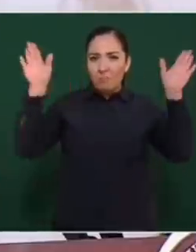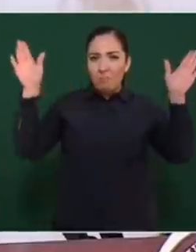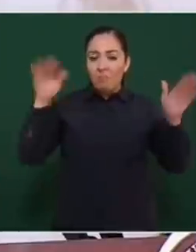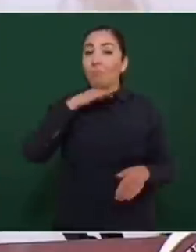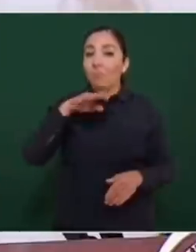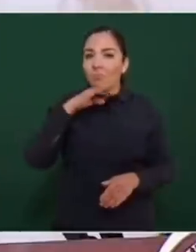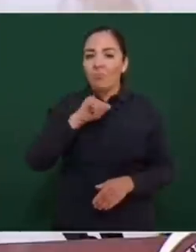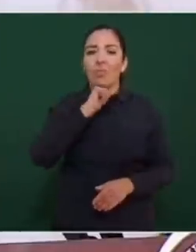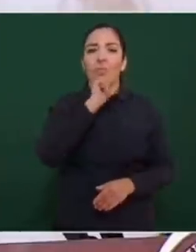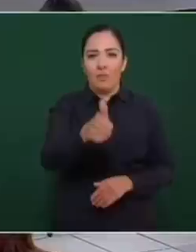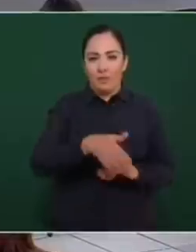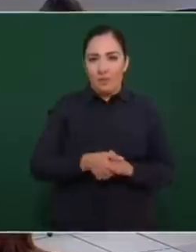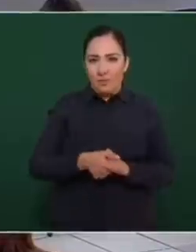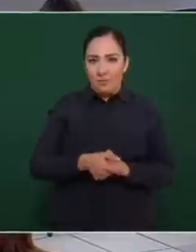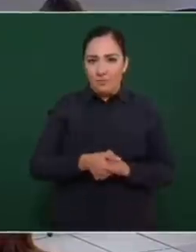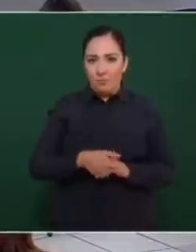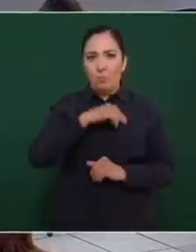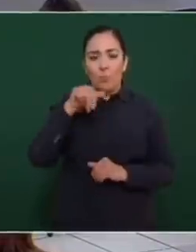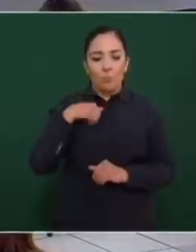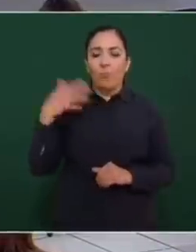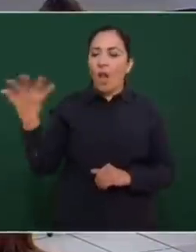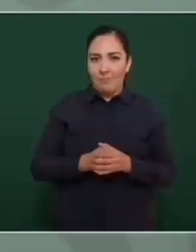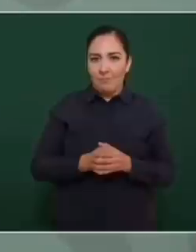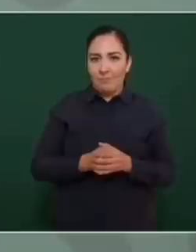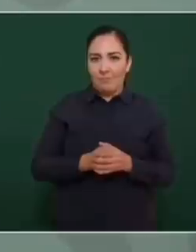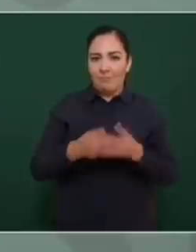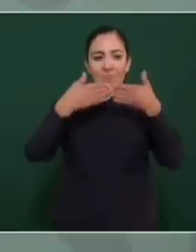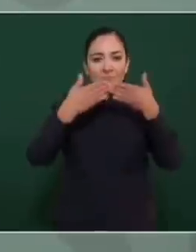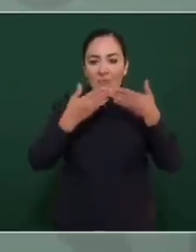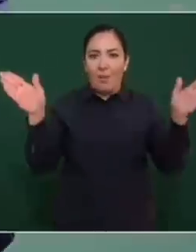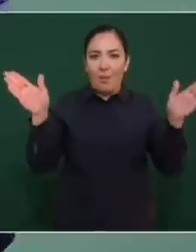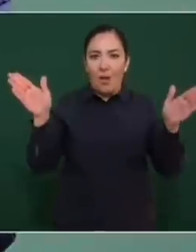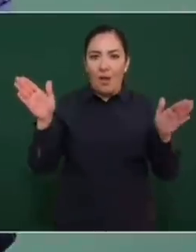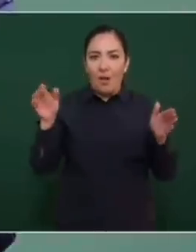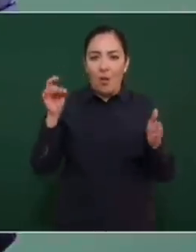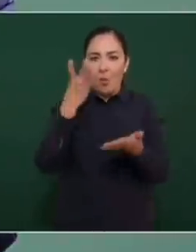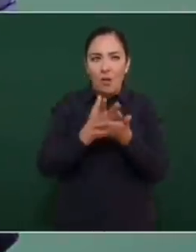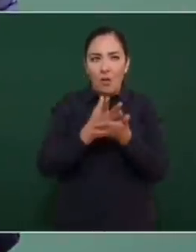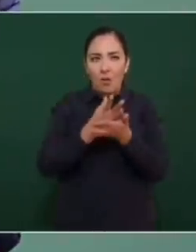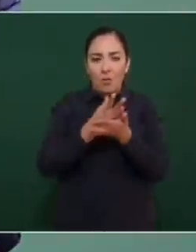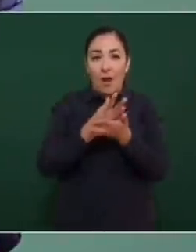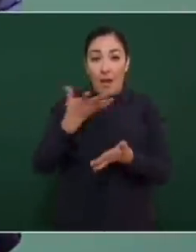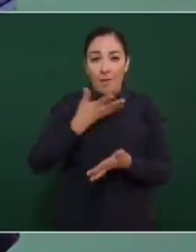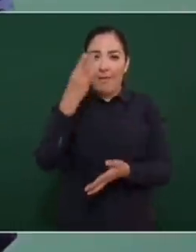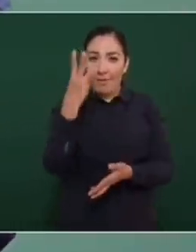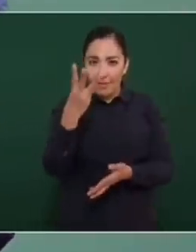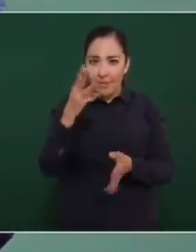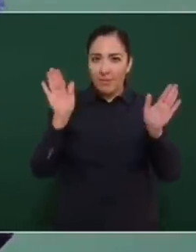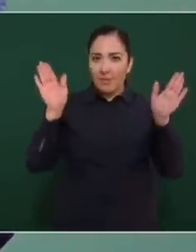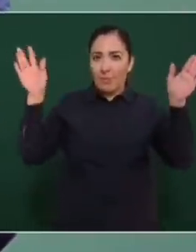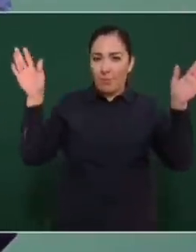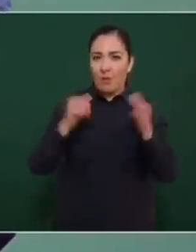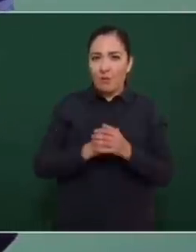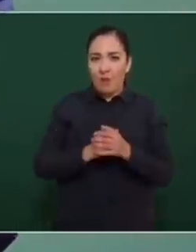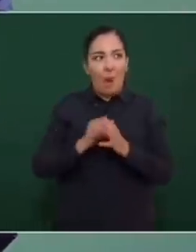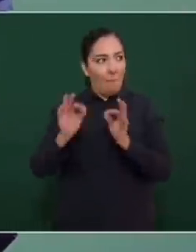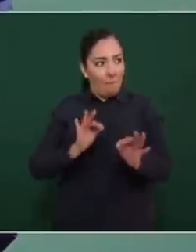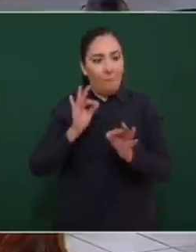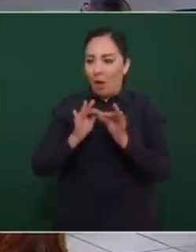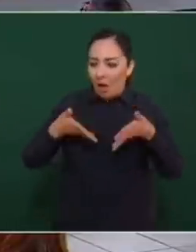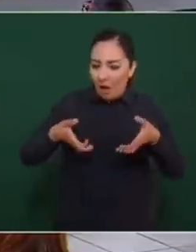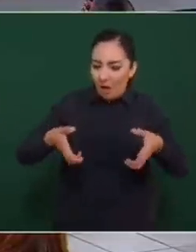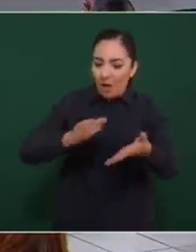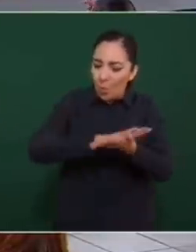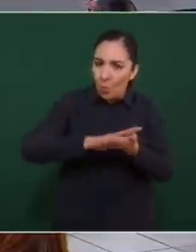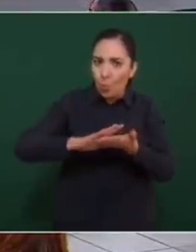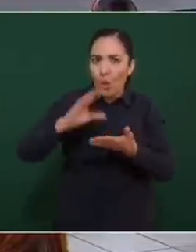estamos haciendo uno de los mejores aeropuertos del mundo. Sólo hay tres en el mundo con pistas de calidad, de concreto,